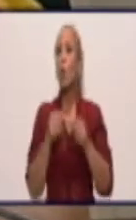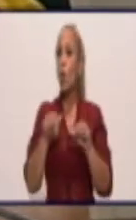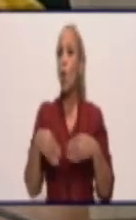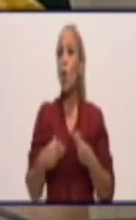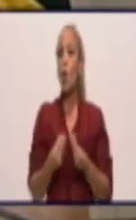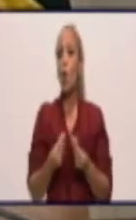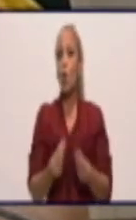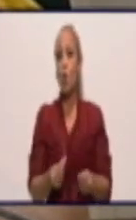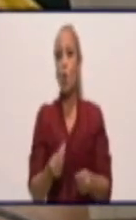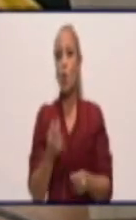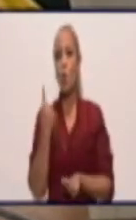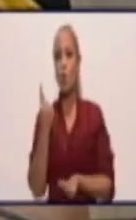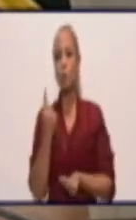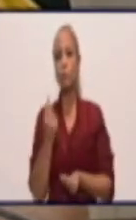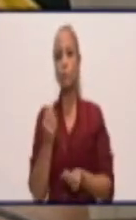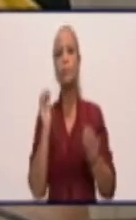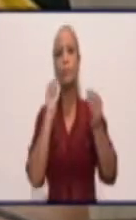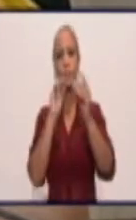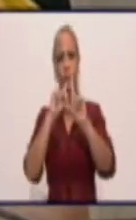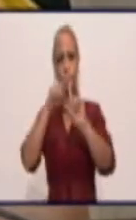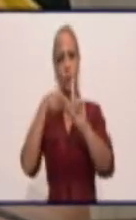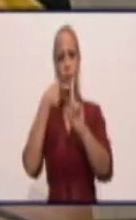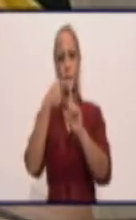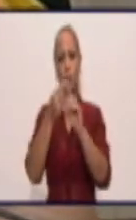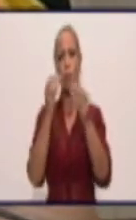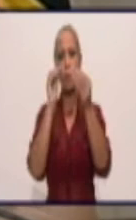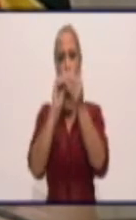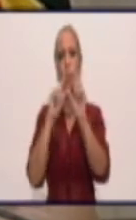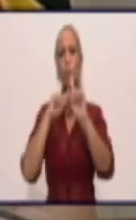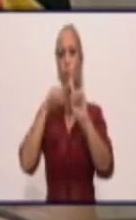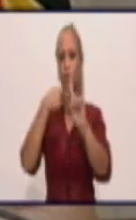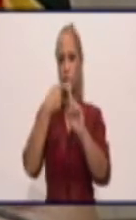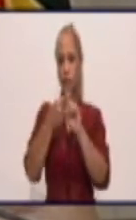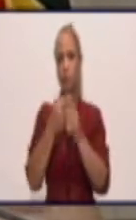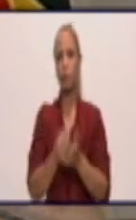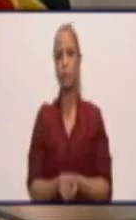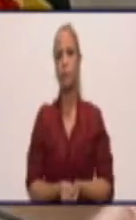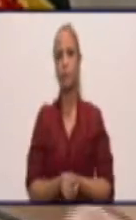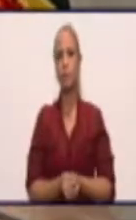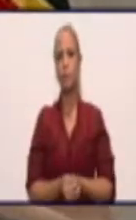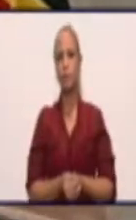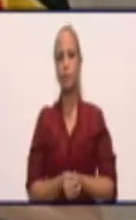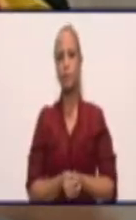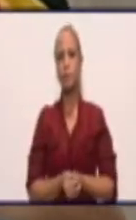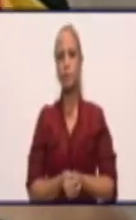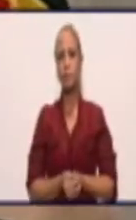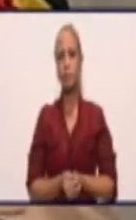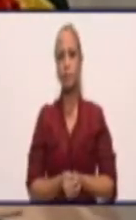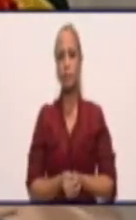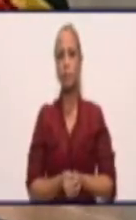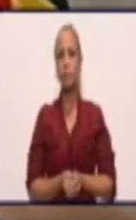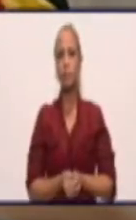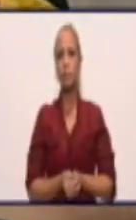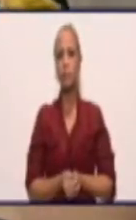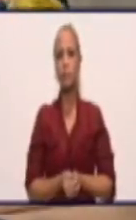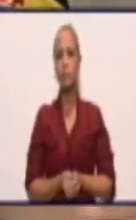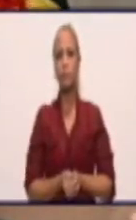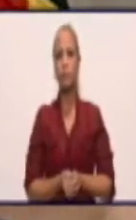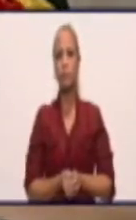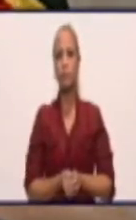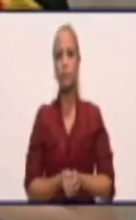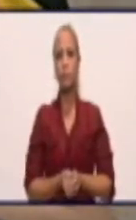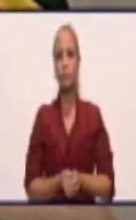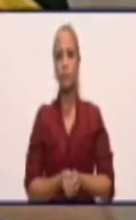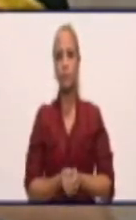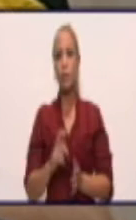un caso positivo. Sí que tenía fecha de cierre para ayer, 27, pero como salió otro caso, se